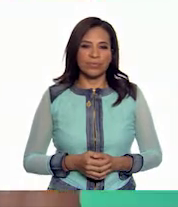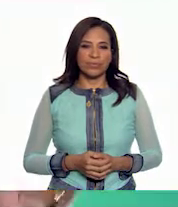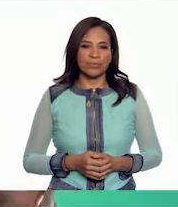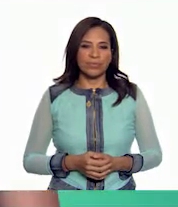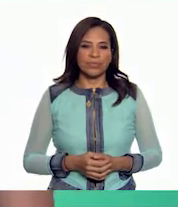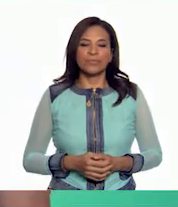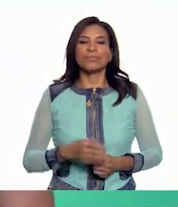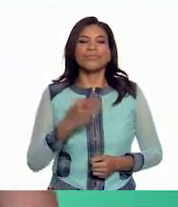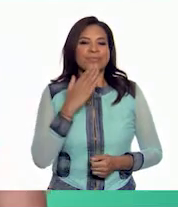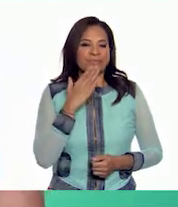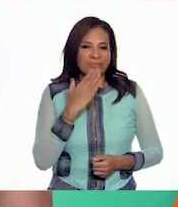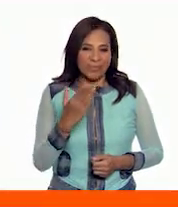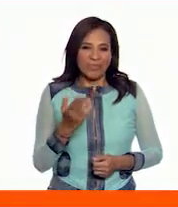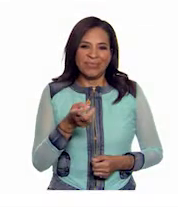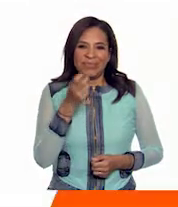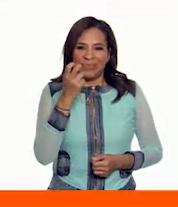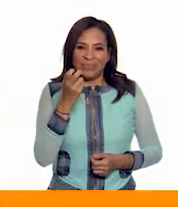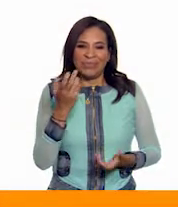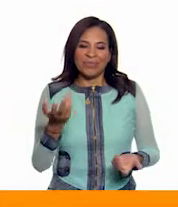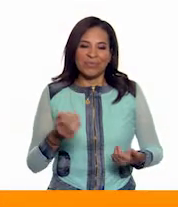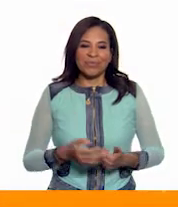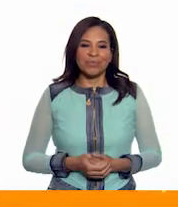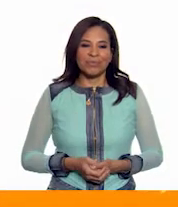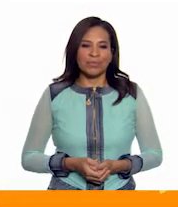¡Muy bien! es